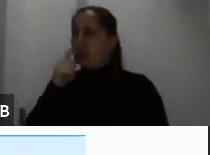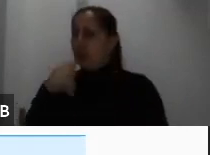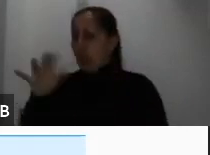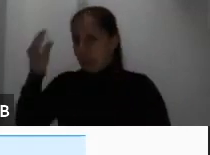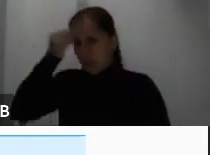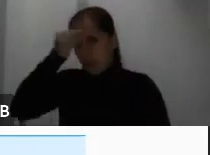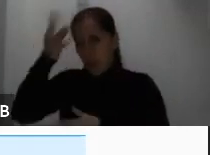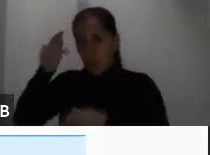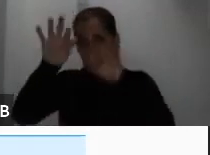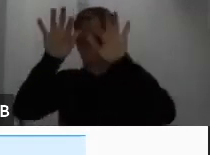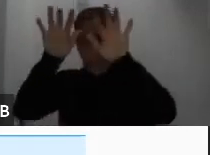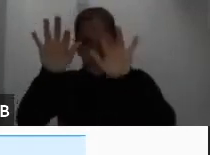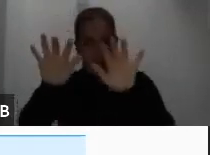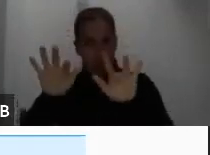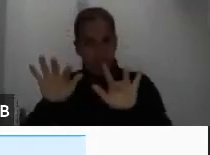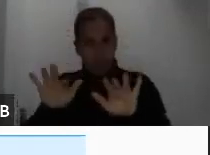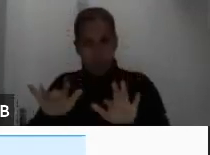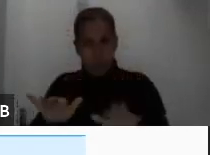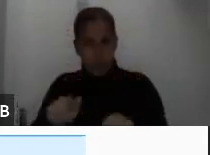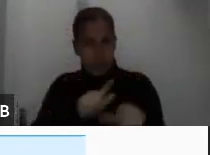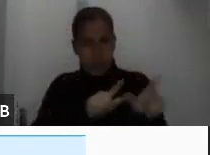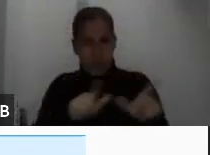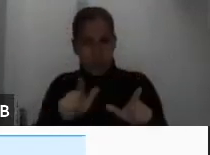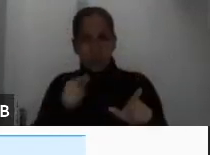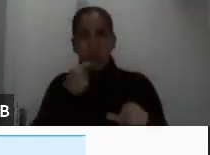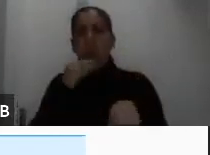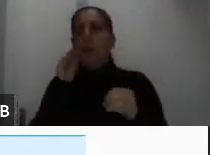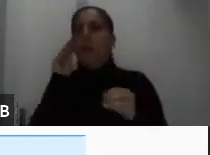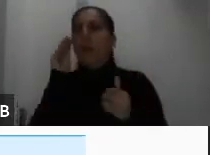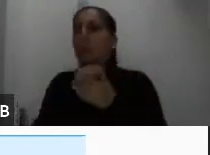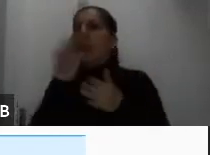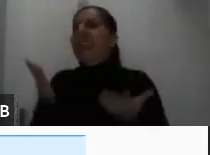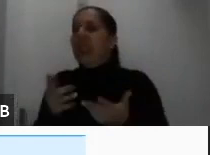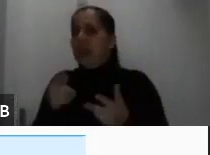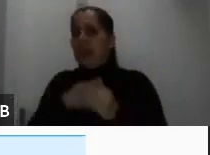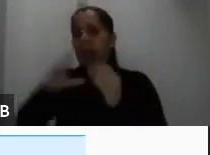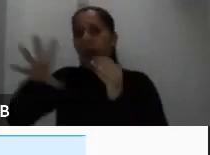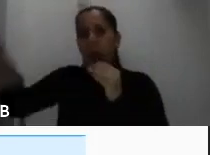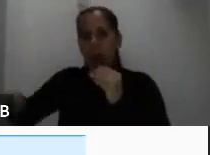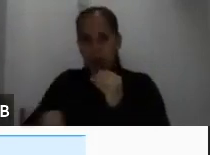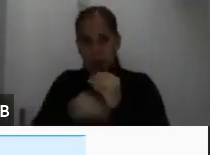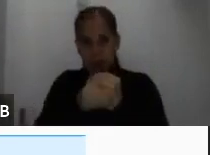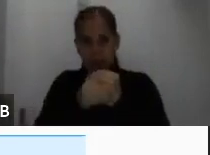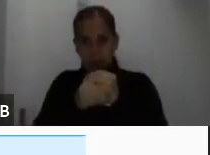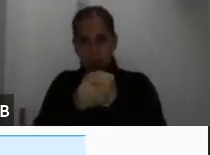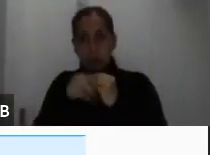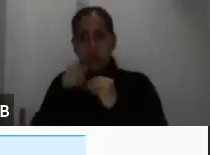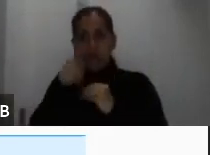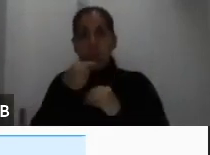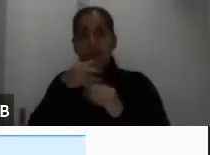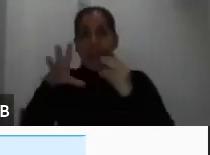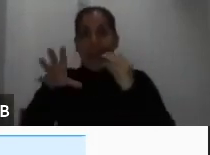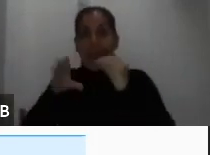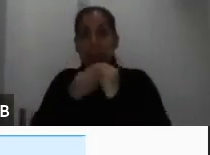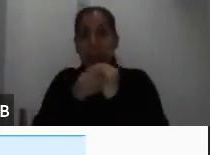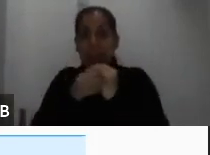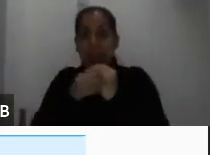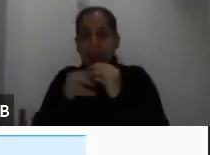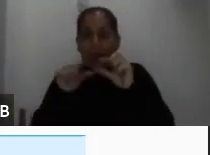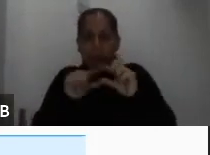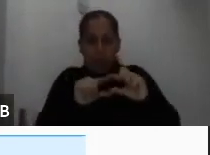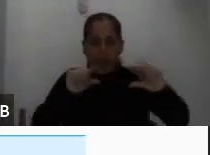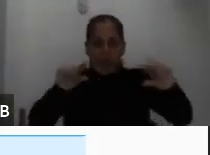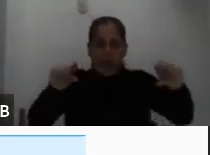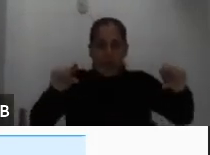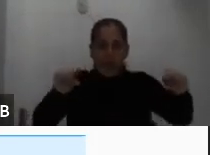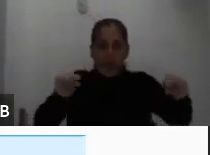digitada en esta parte, le van a dar agregar. Cuando lo agregan, él nos va a crear una línea aquí abajo y nos va a